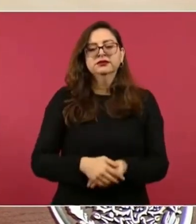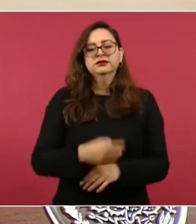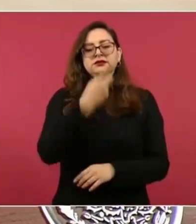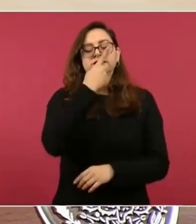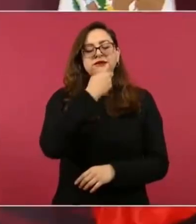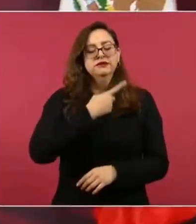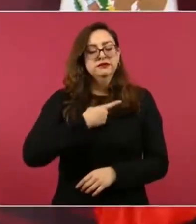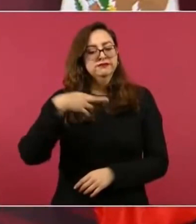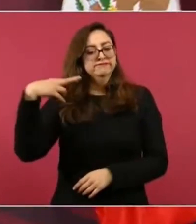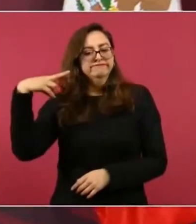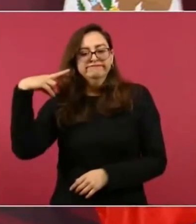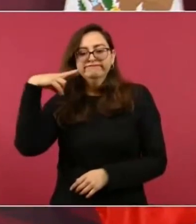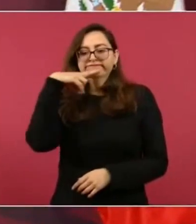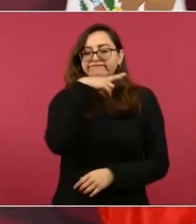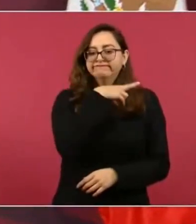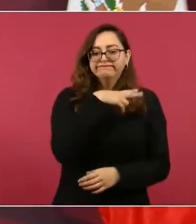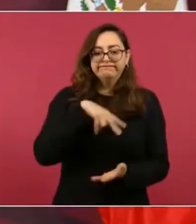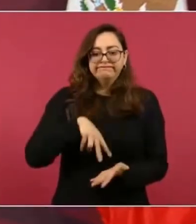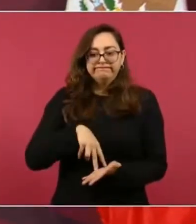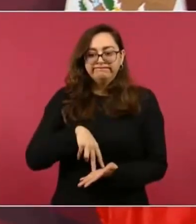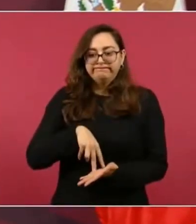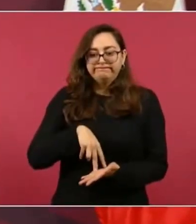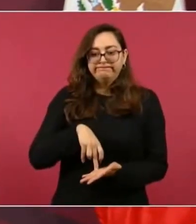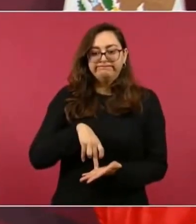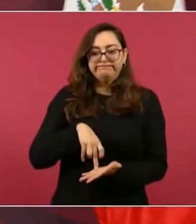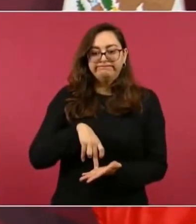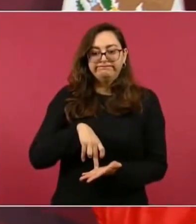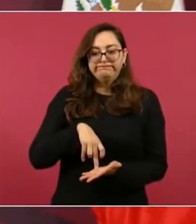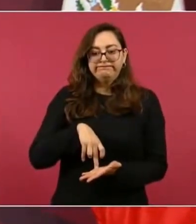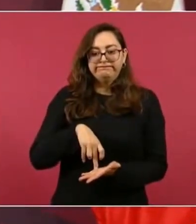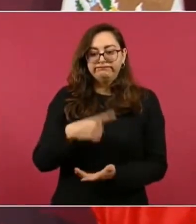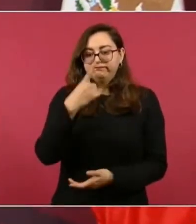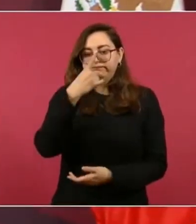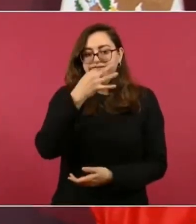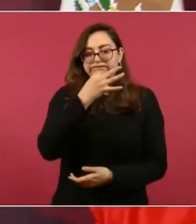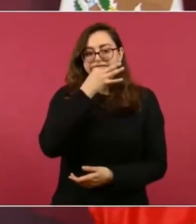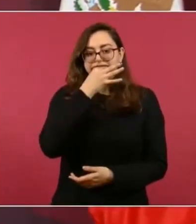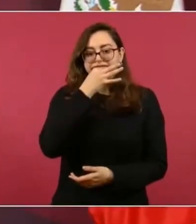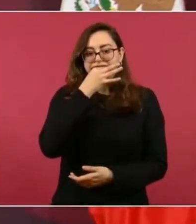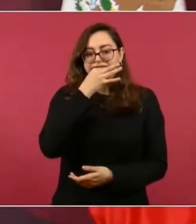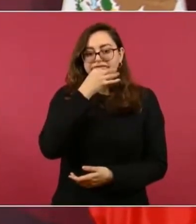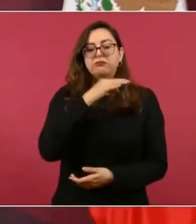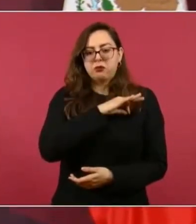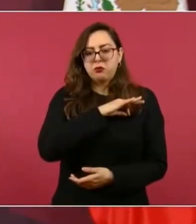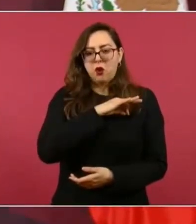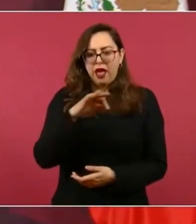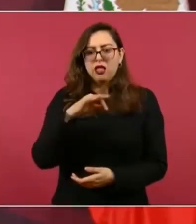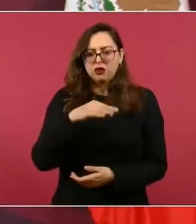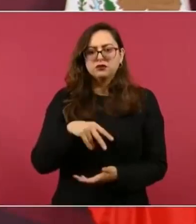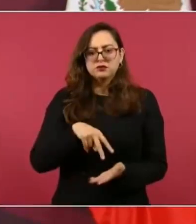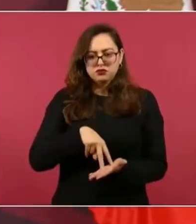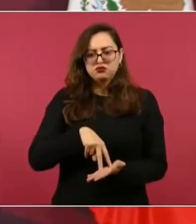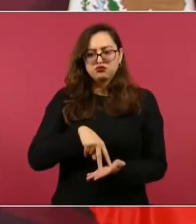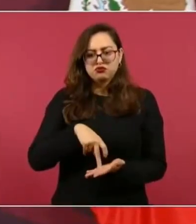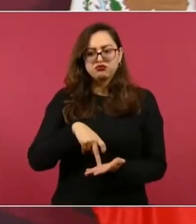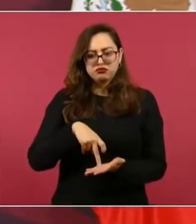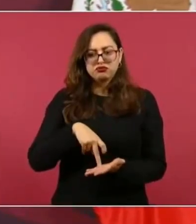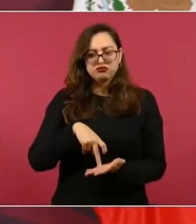en un minuto parado en un solo pie, que eso sí lo puedo hacer, porque